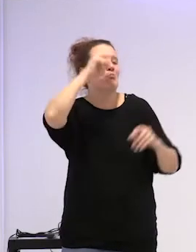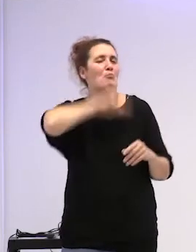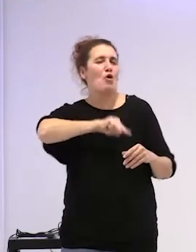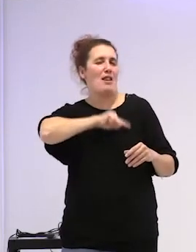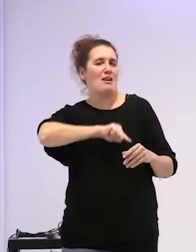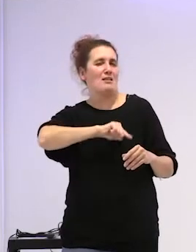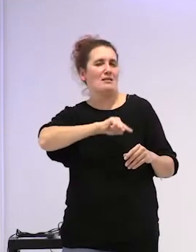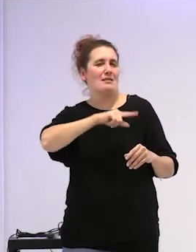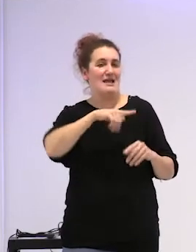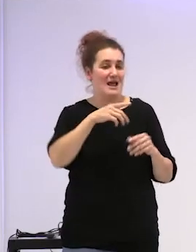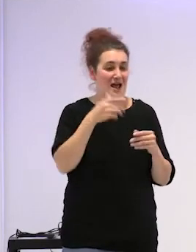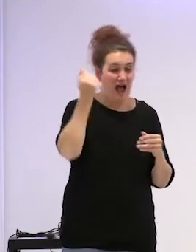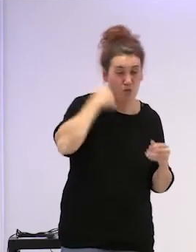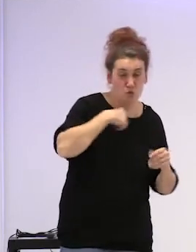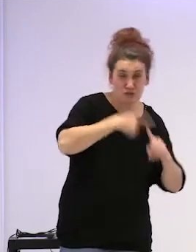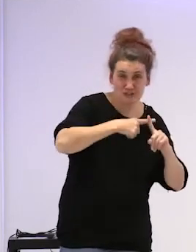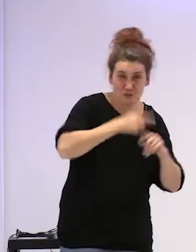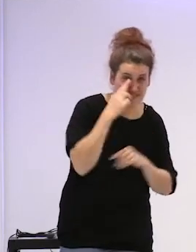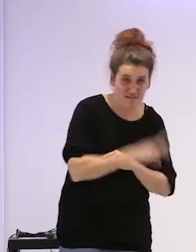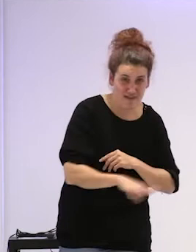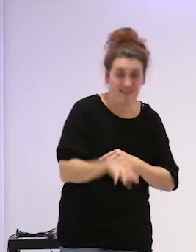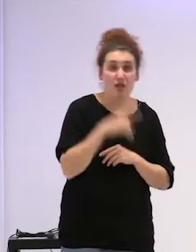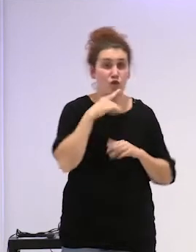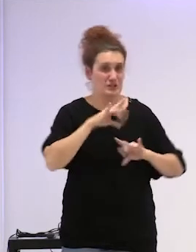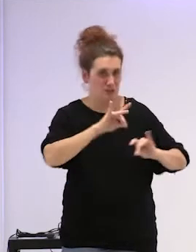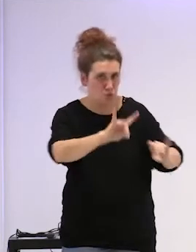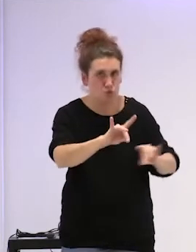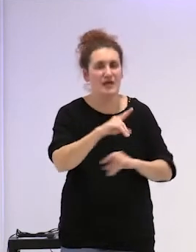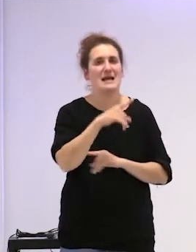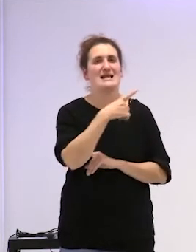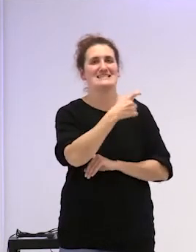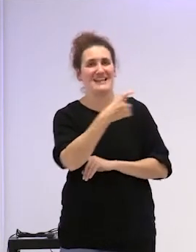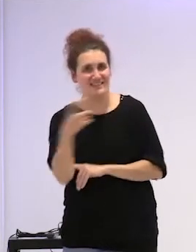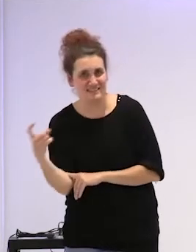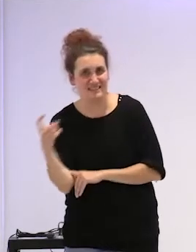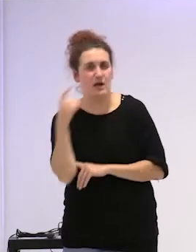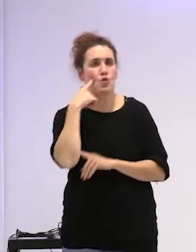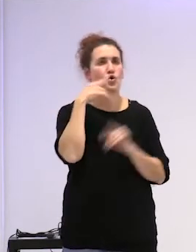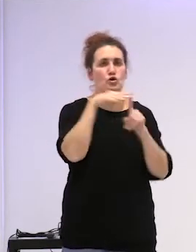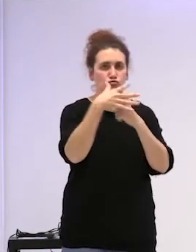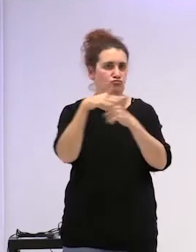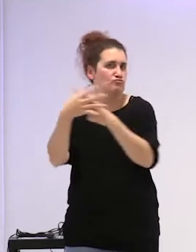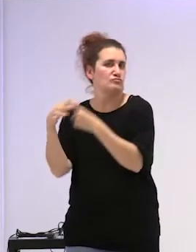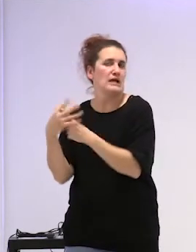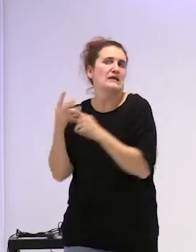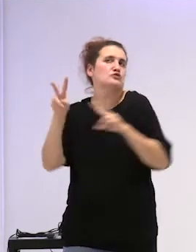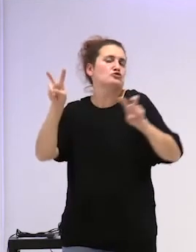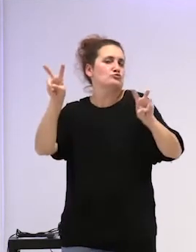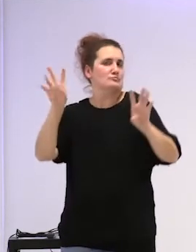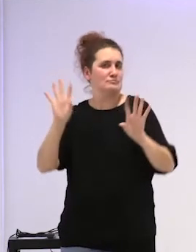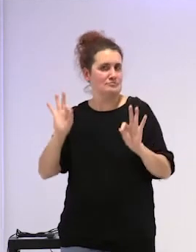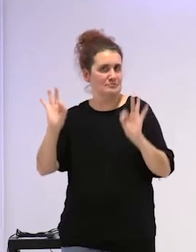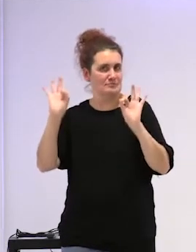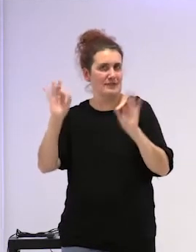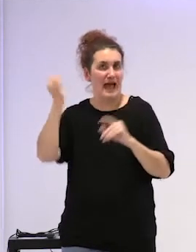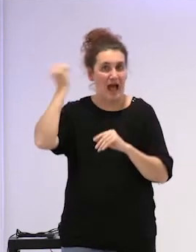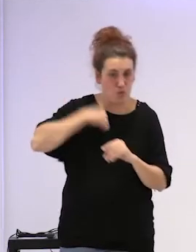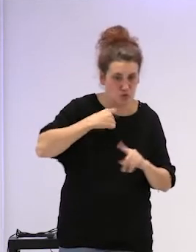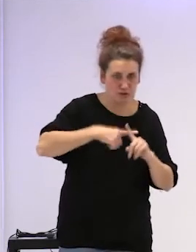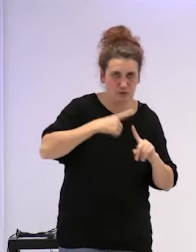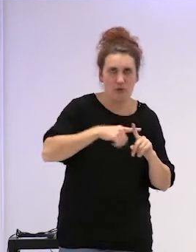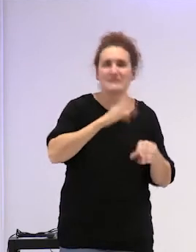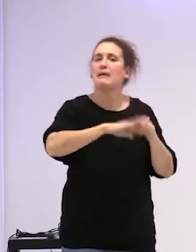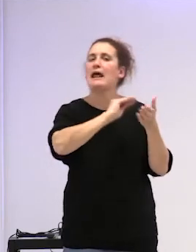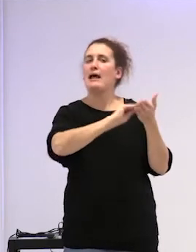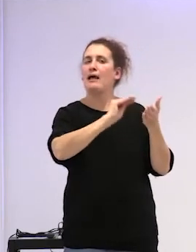infancia donde se utiliza y se necesitan unos casos entre comillas de abusos sexuales en la infancia para poder